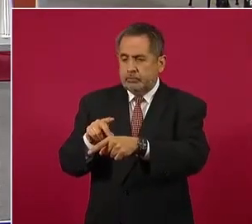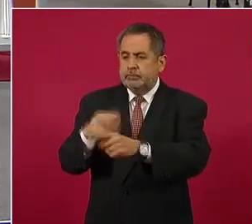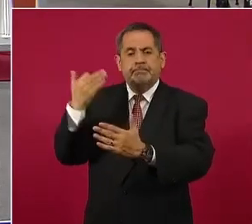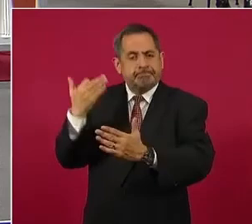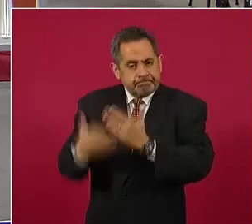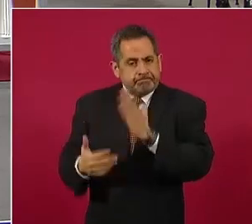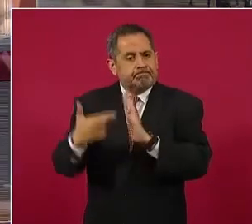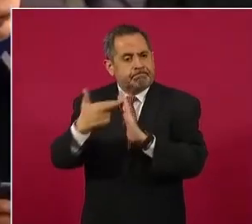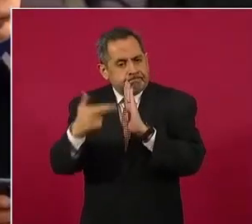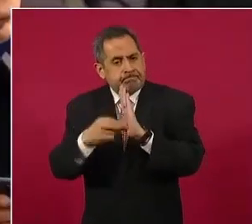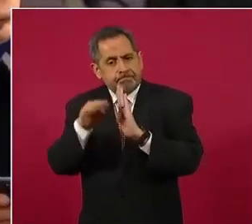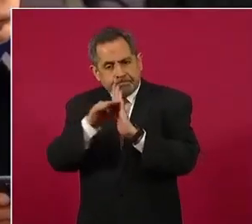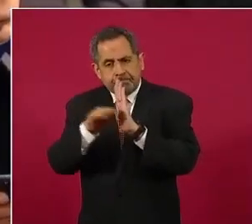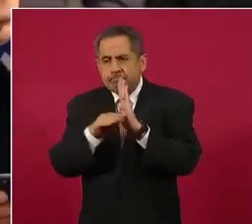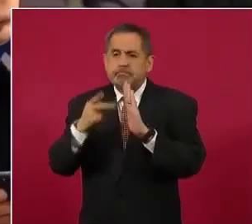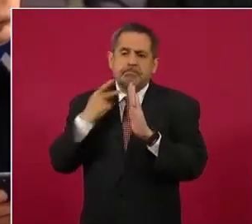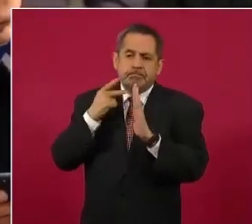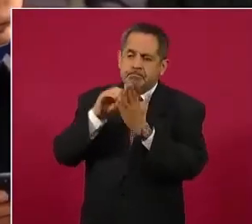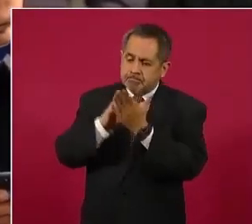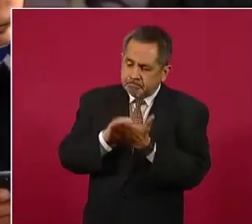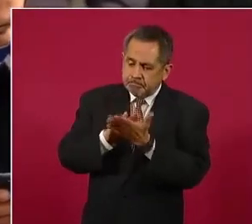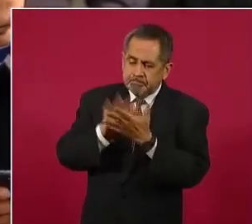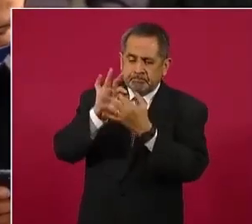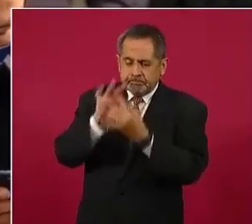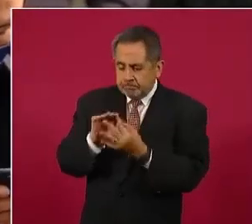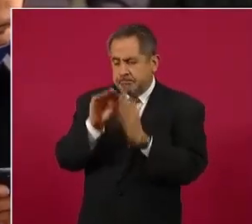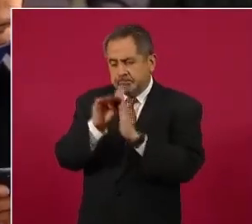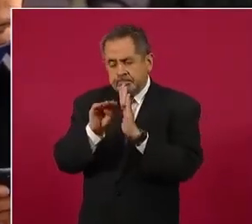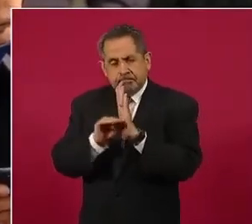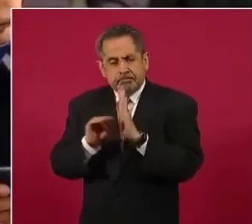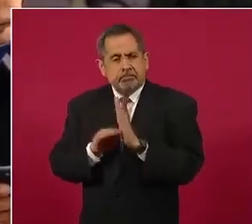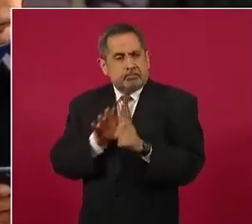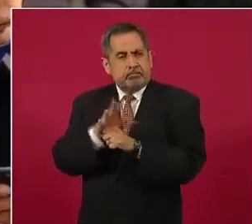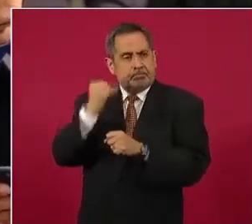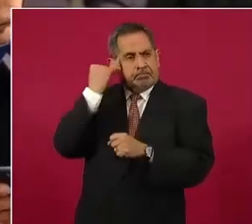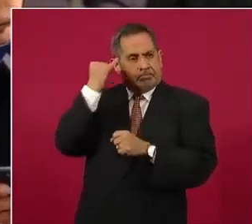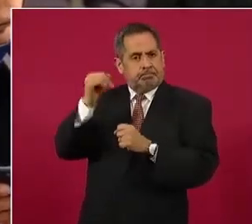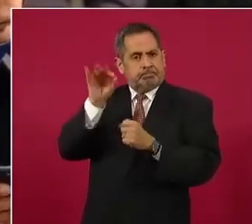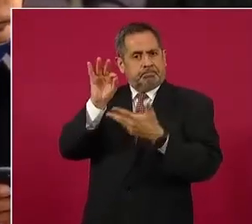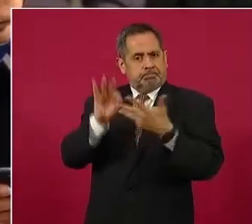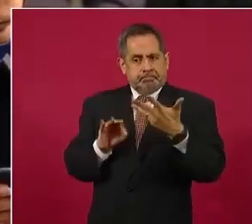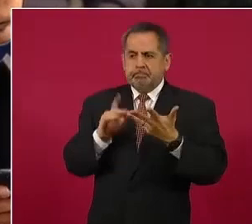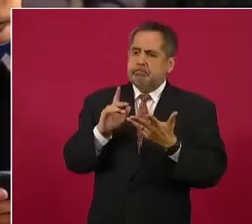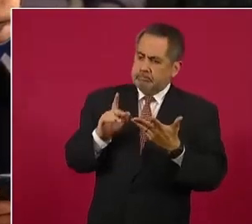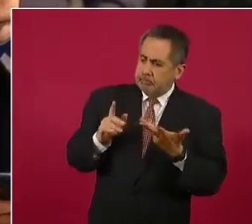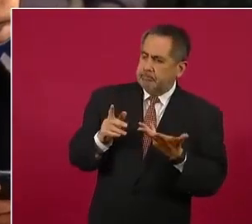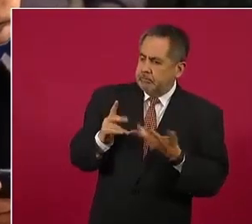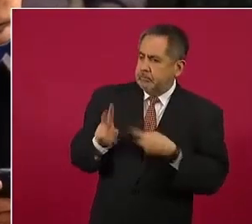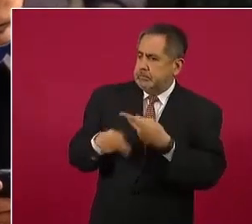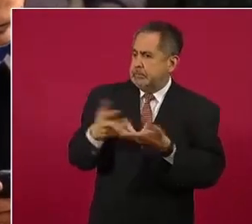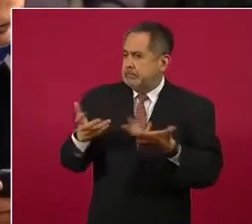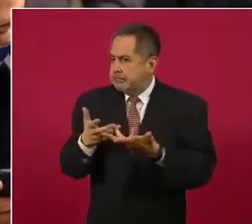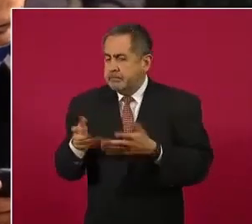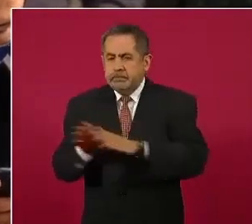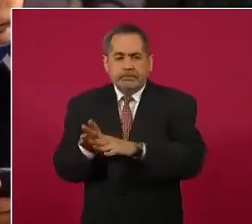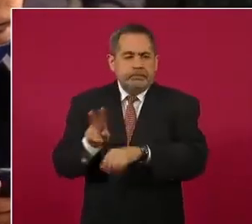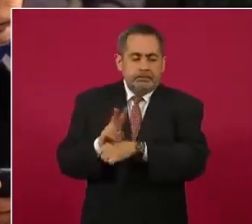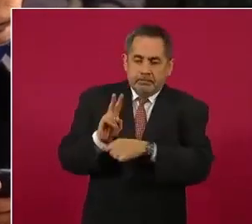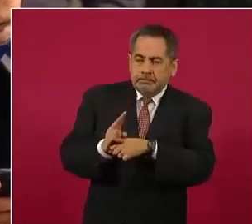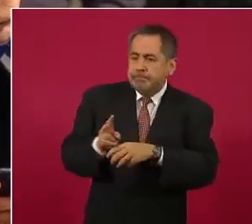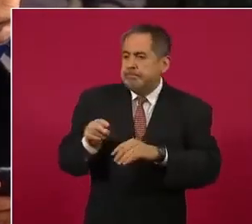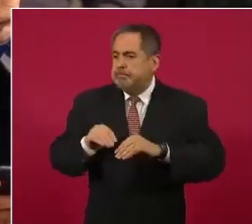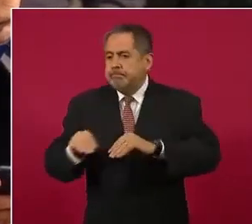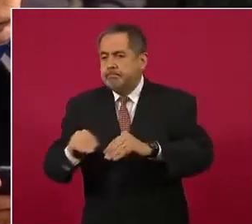lineamientos o políticas en las que se establezcan los criterios y dinámicas de trabajo y supervisión de